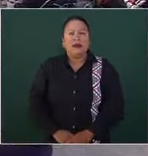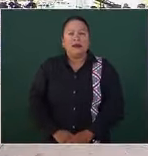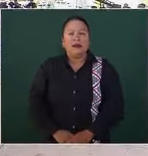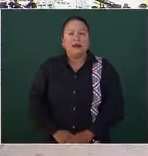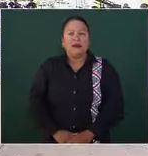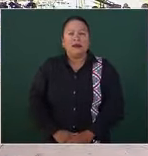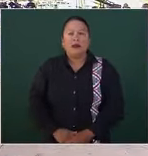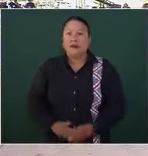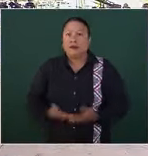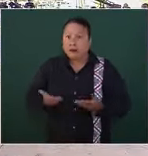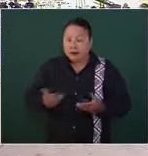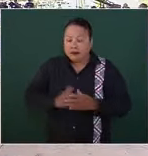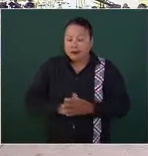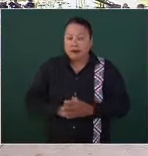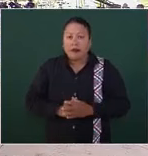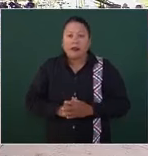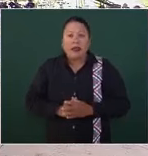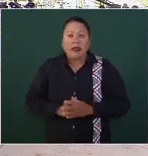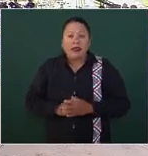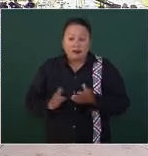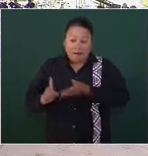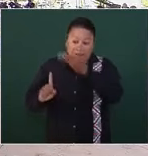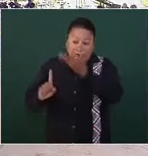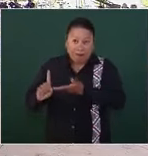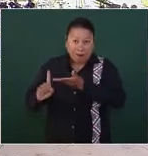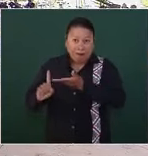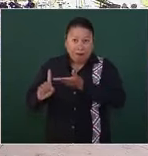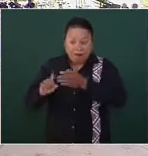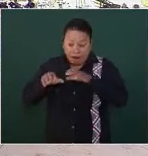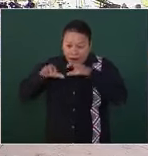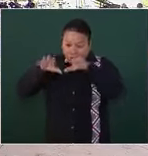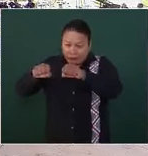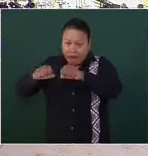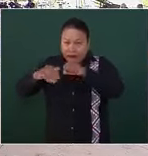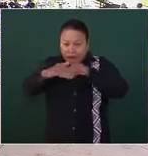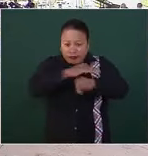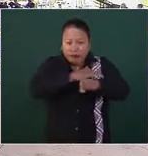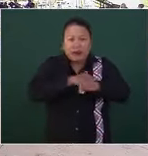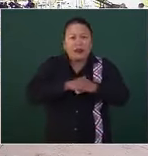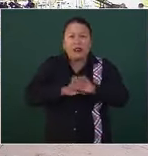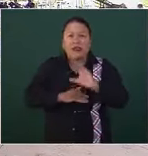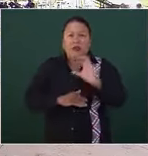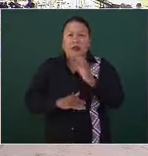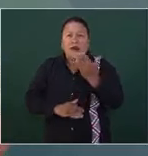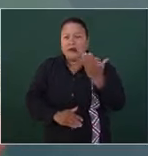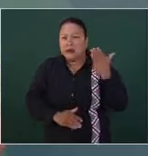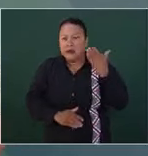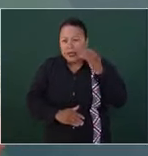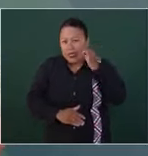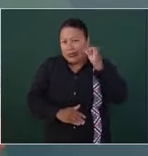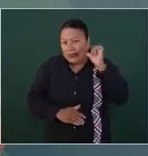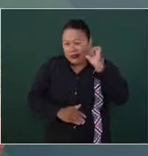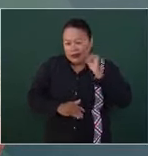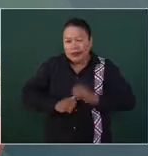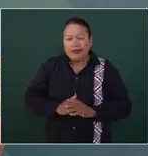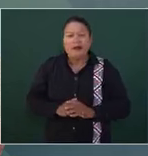Bien, esta persona que fue detenida el día de ayer